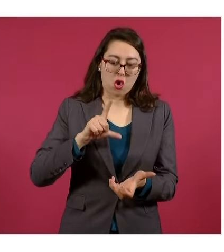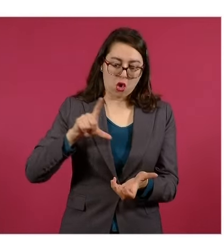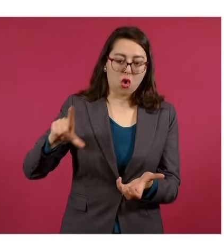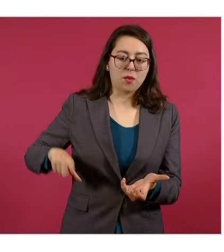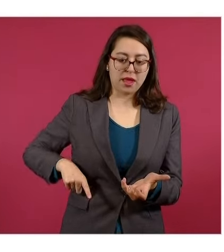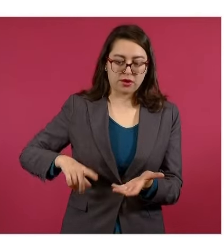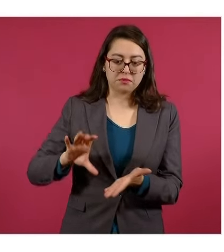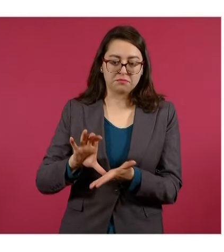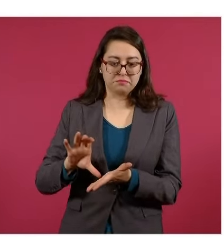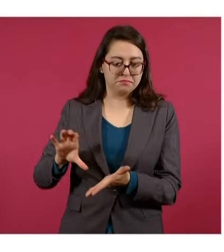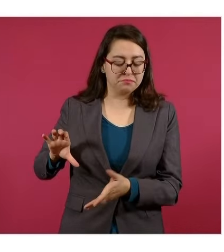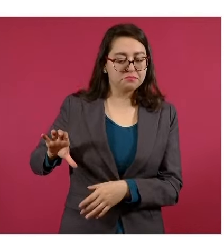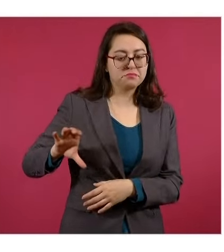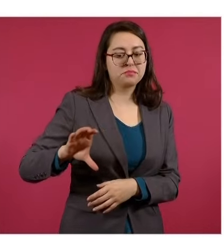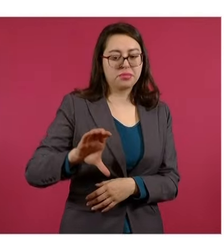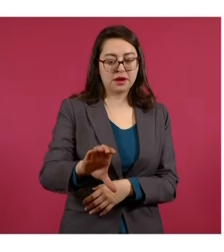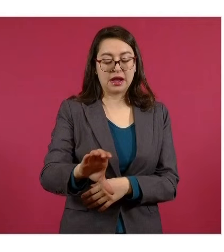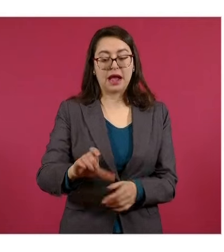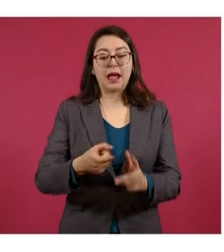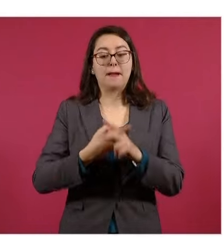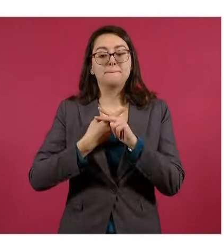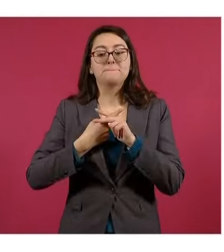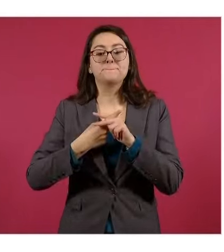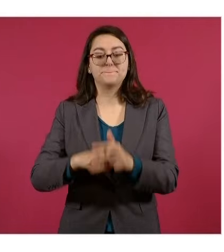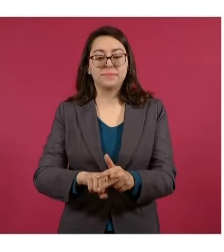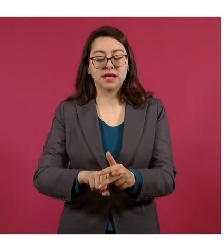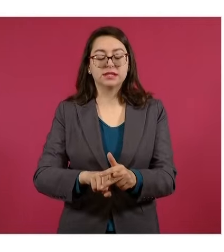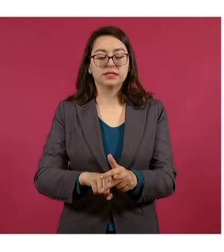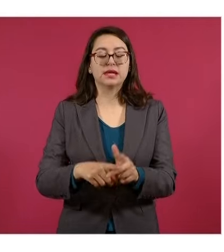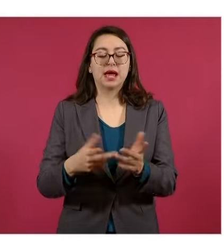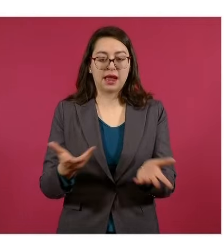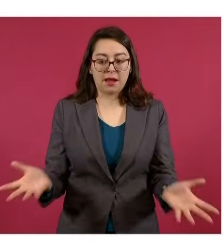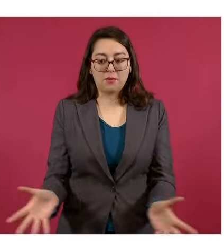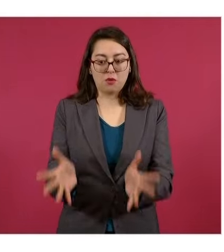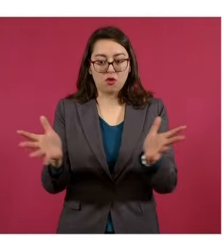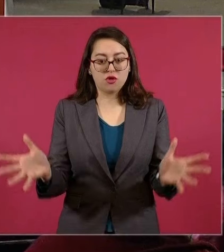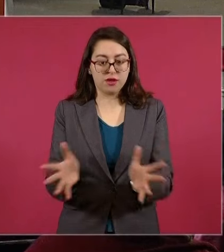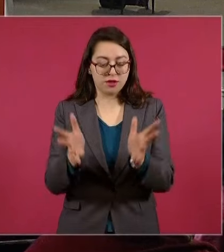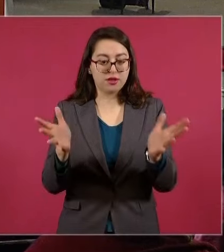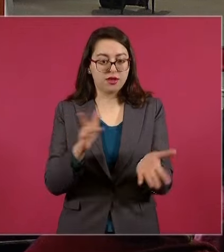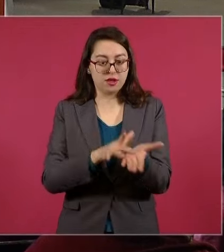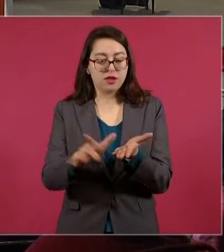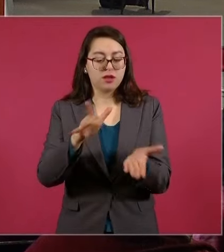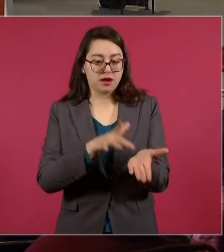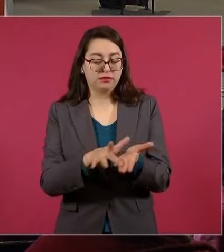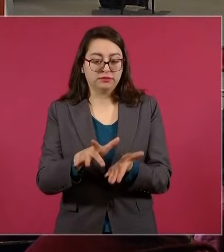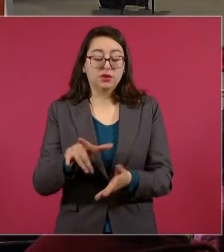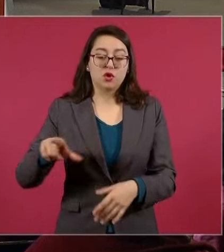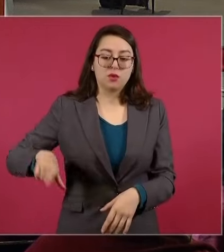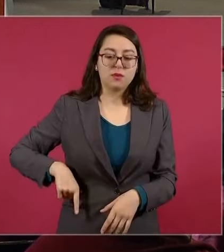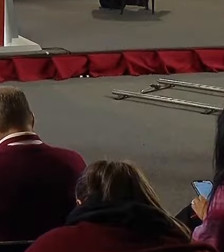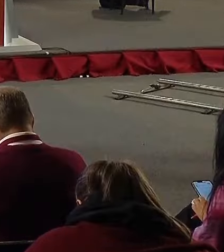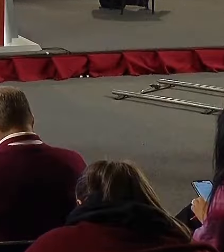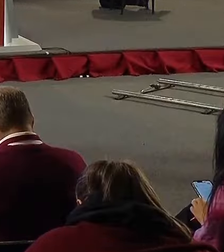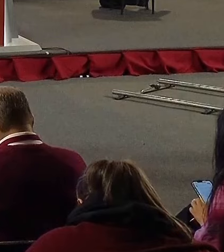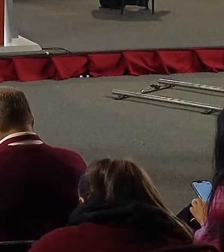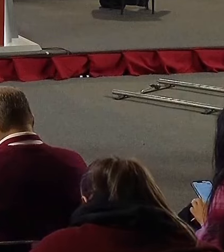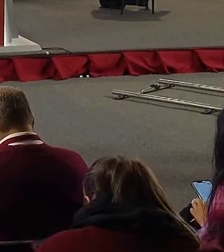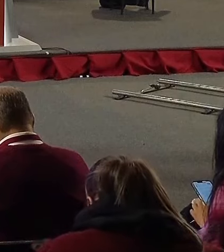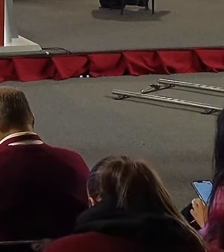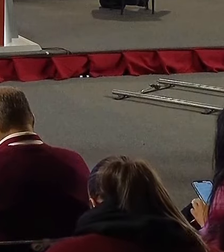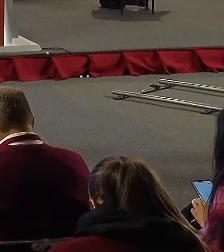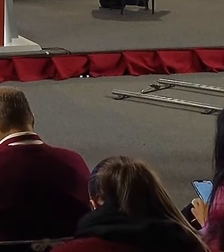por un inicio por aportaciones del gobierno federal en una